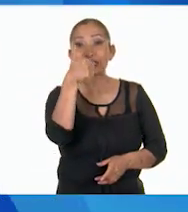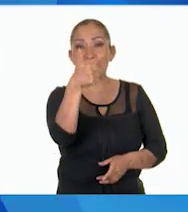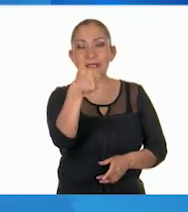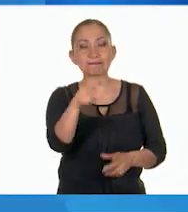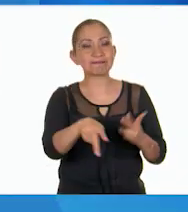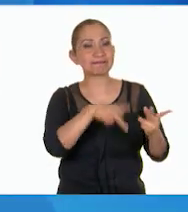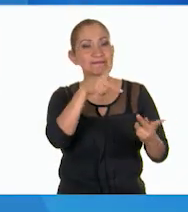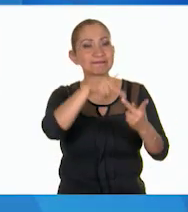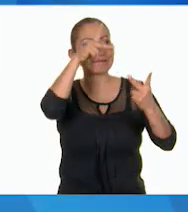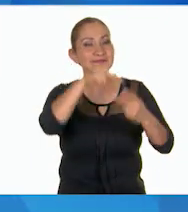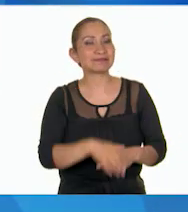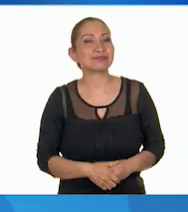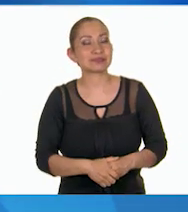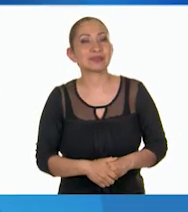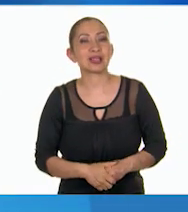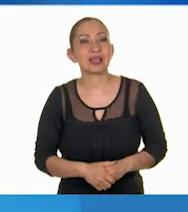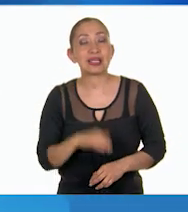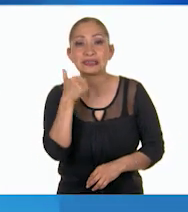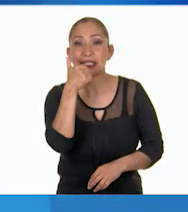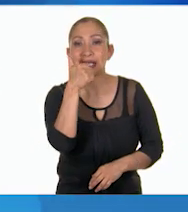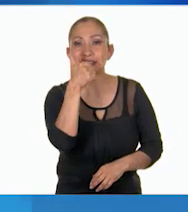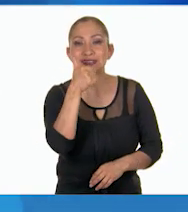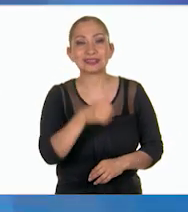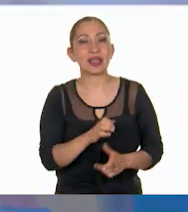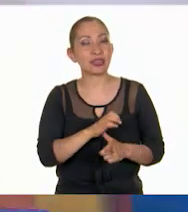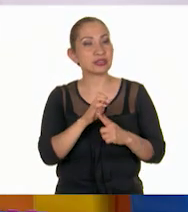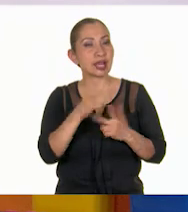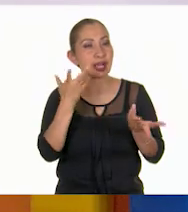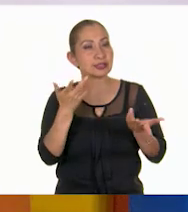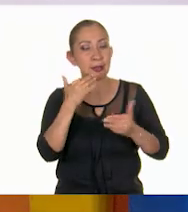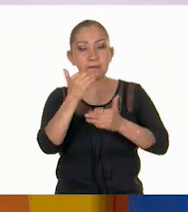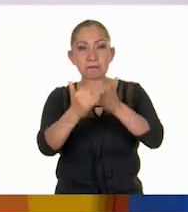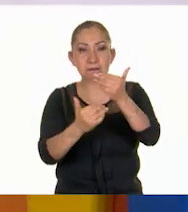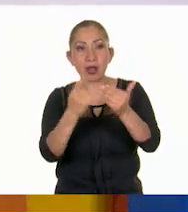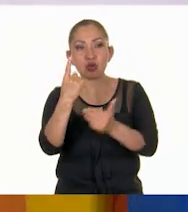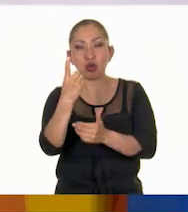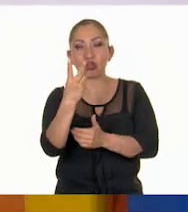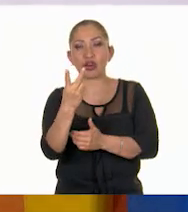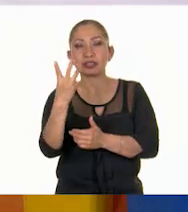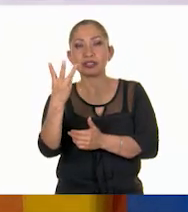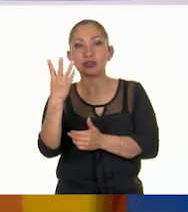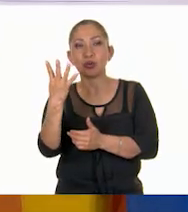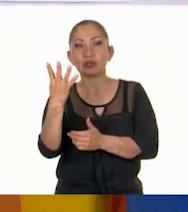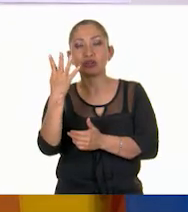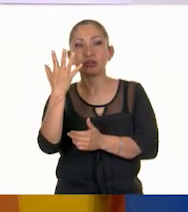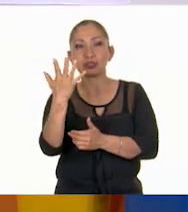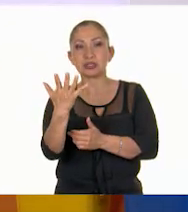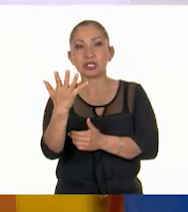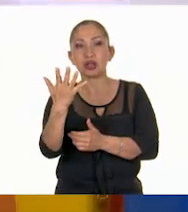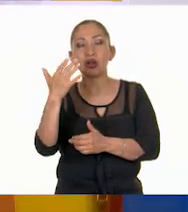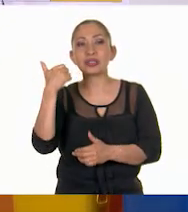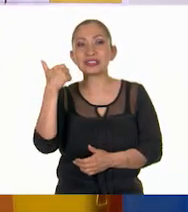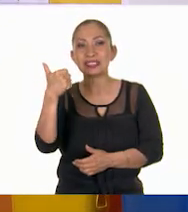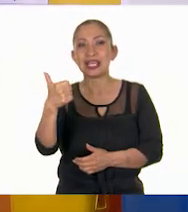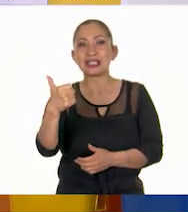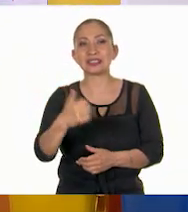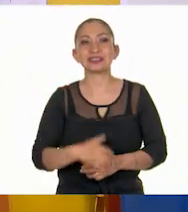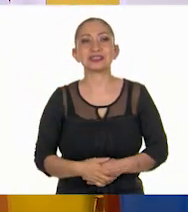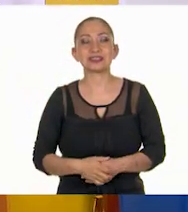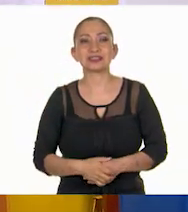¡Perfecto! Salió seis, entonces vamos a avanzar. Uno, dos, tres, cuatro, cinco,